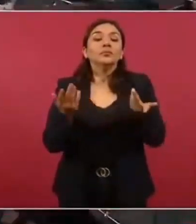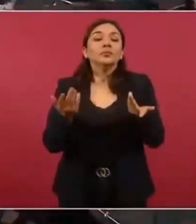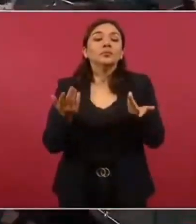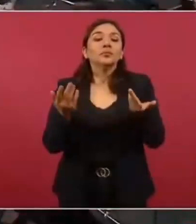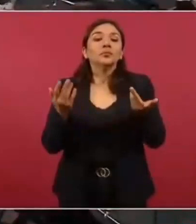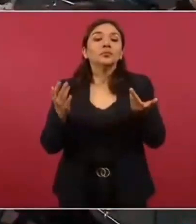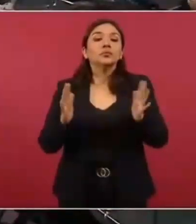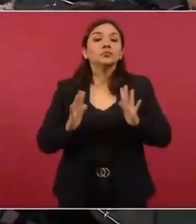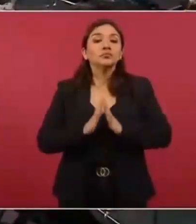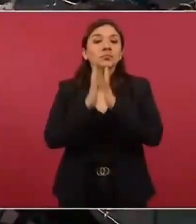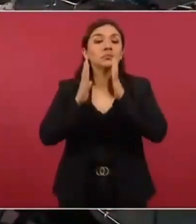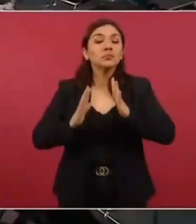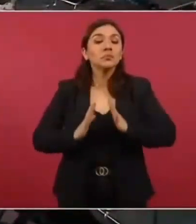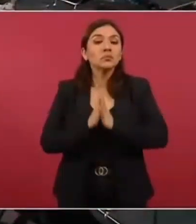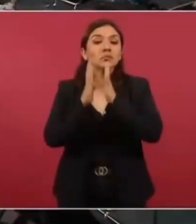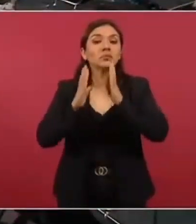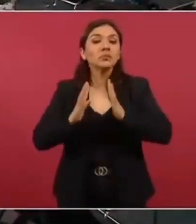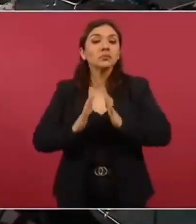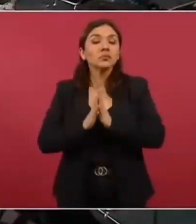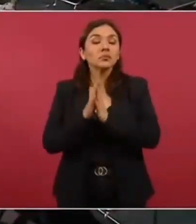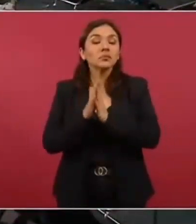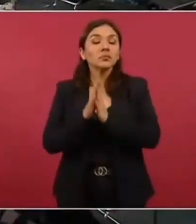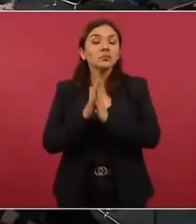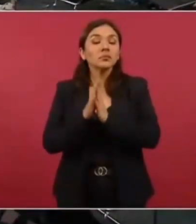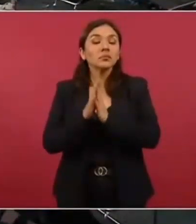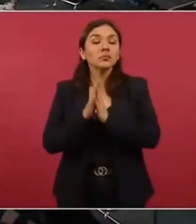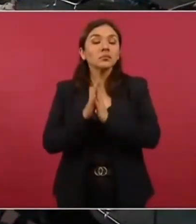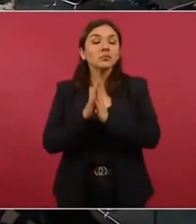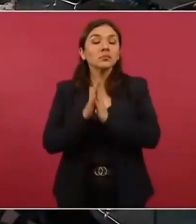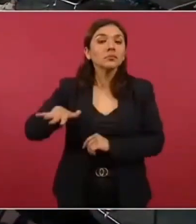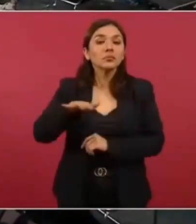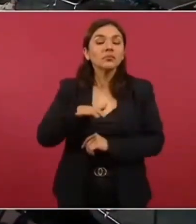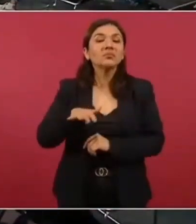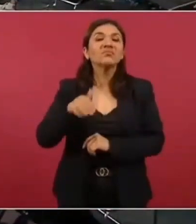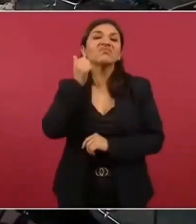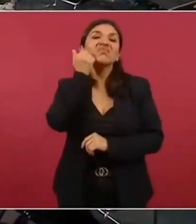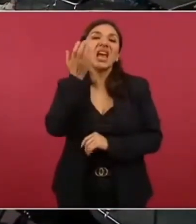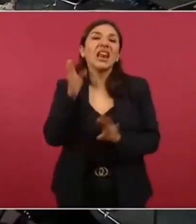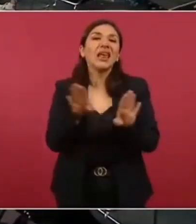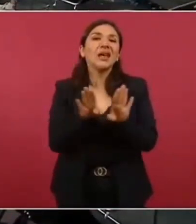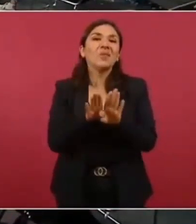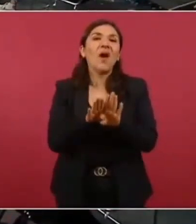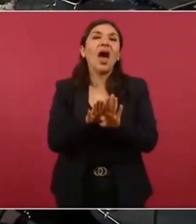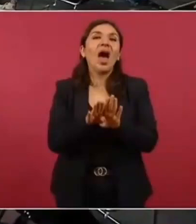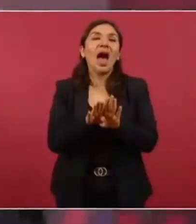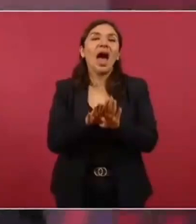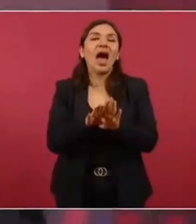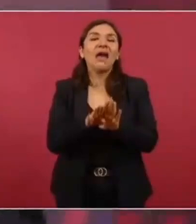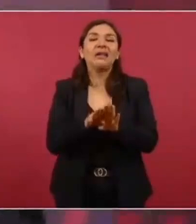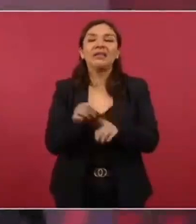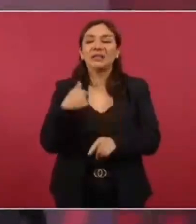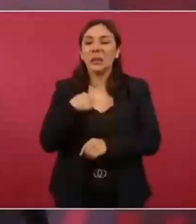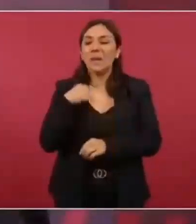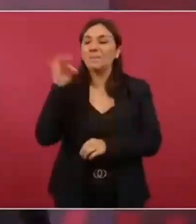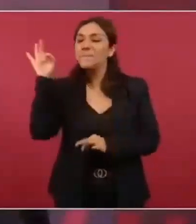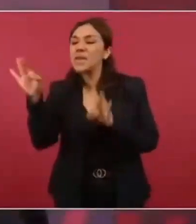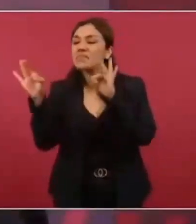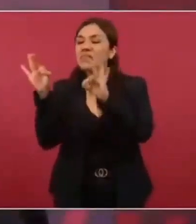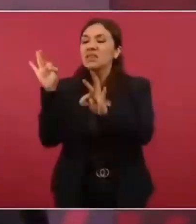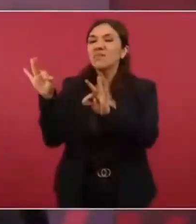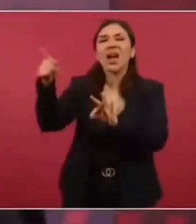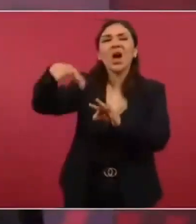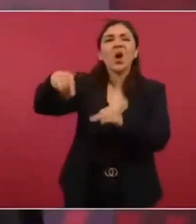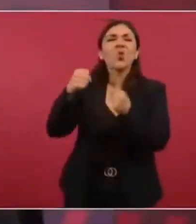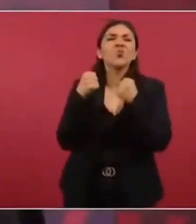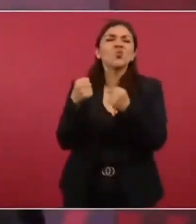tendenciosa de un aparato que